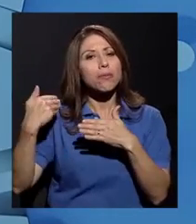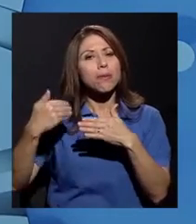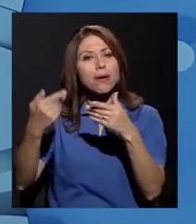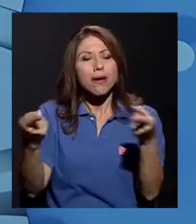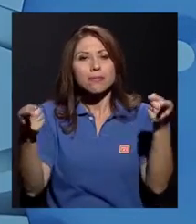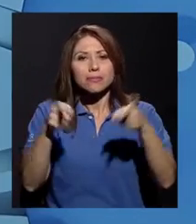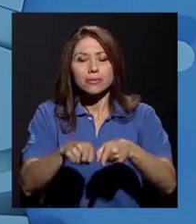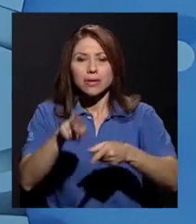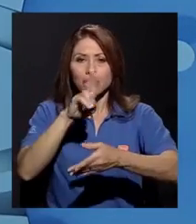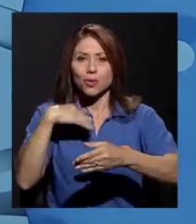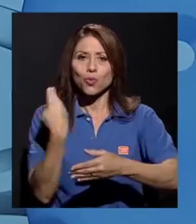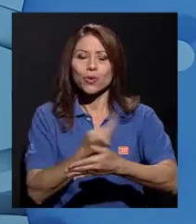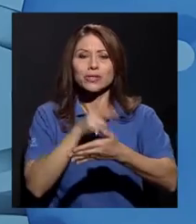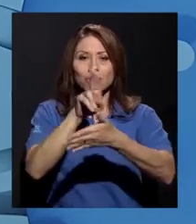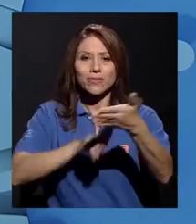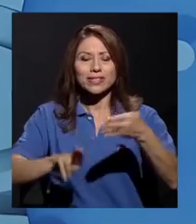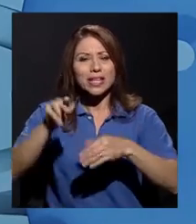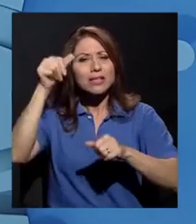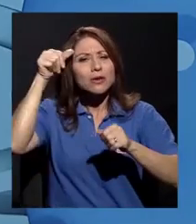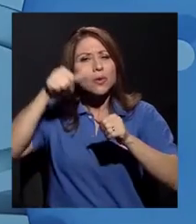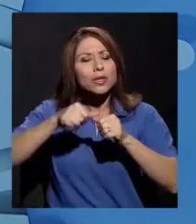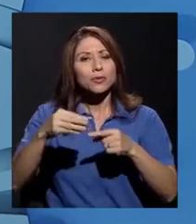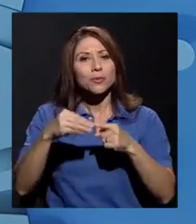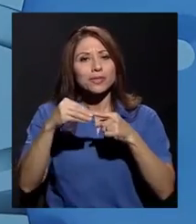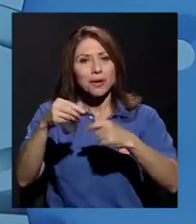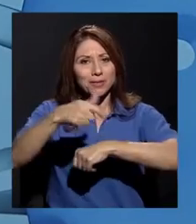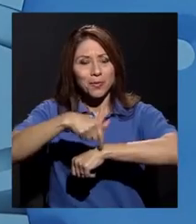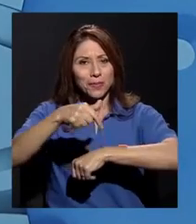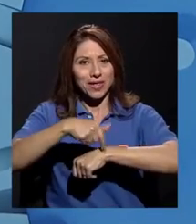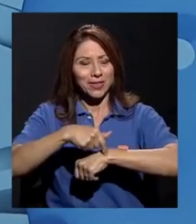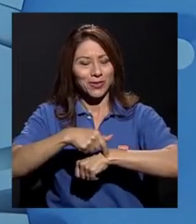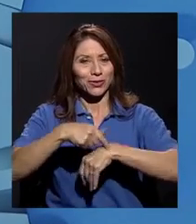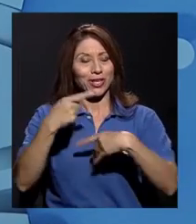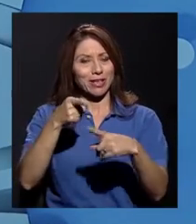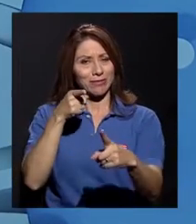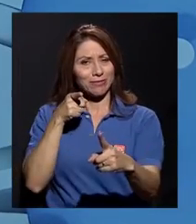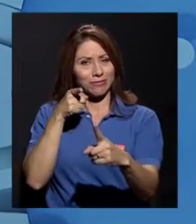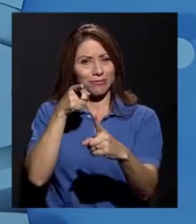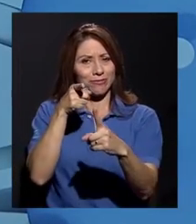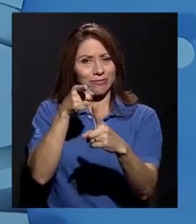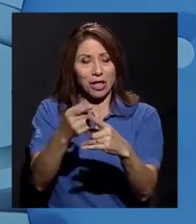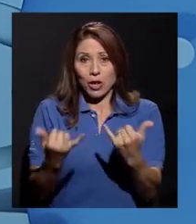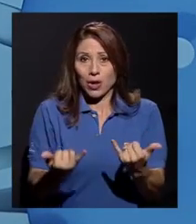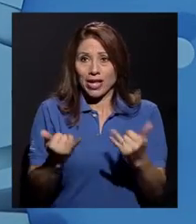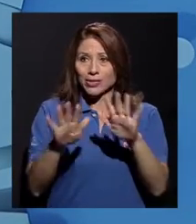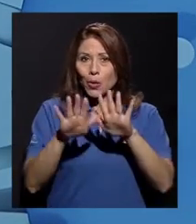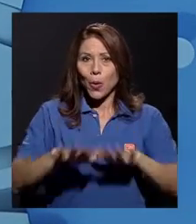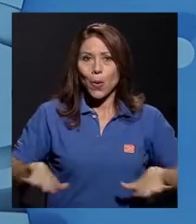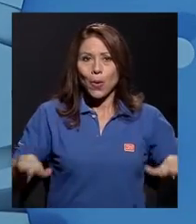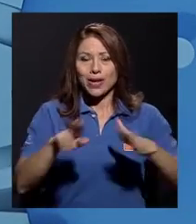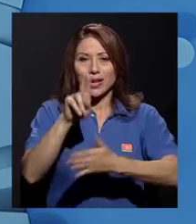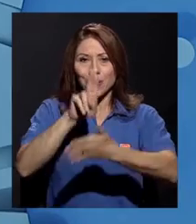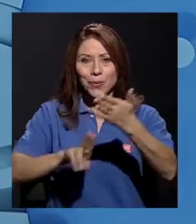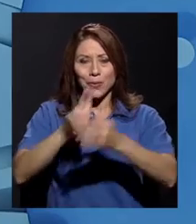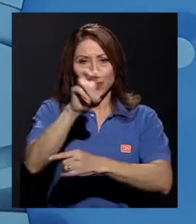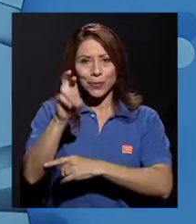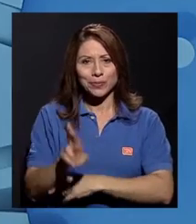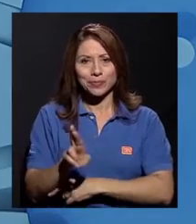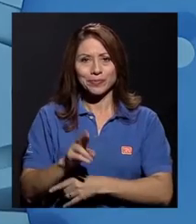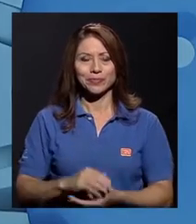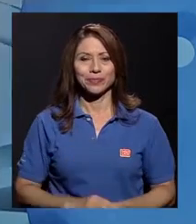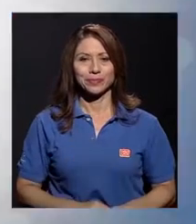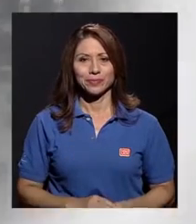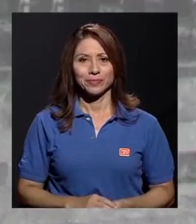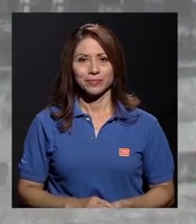universidad y recordemos los principales momentos que marcaron el rumbo de lo que es hoy la Universidad de Costa